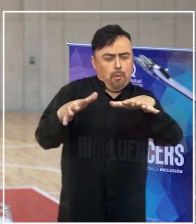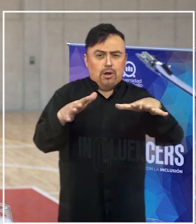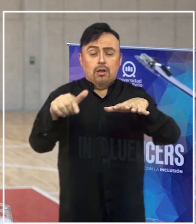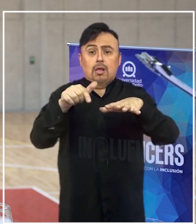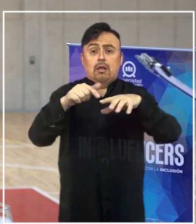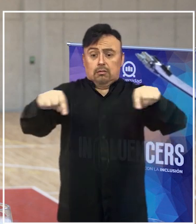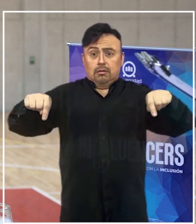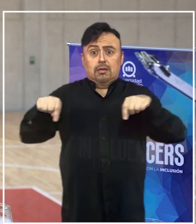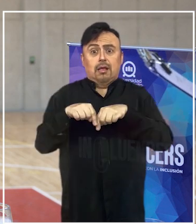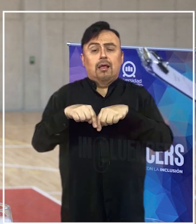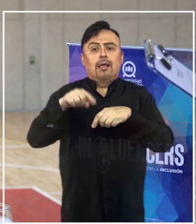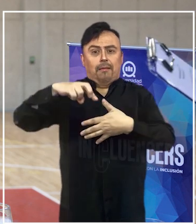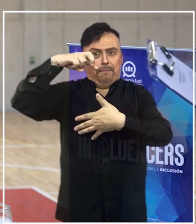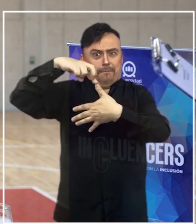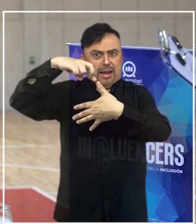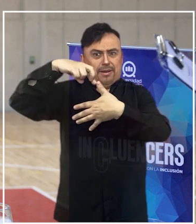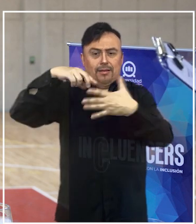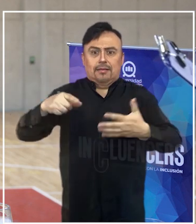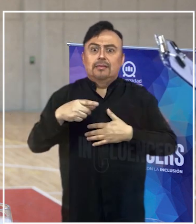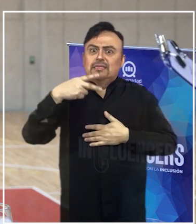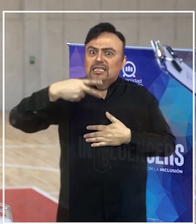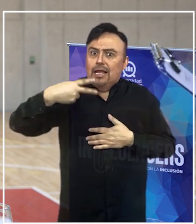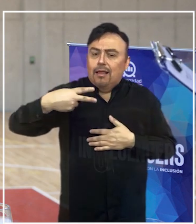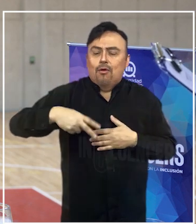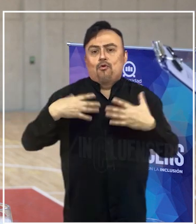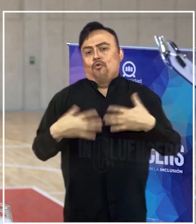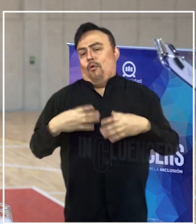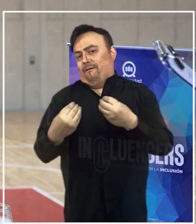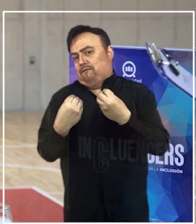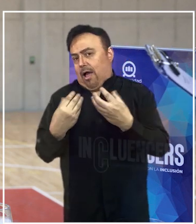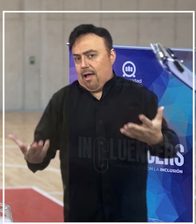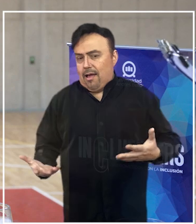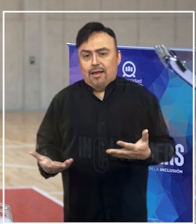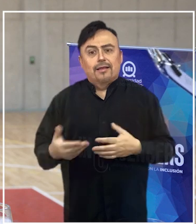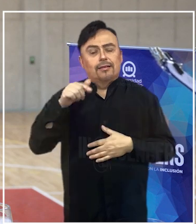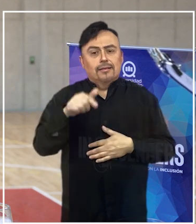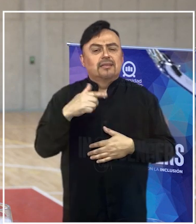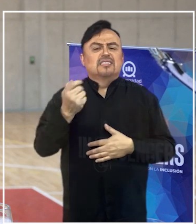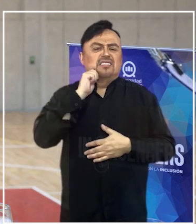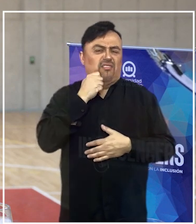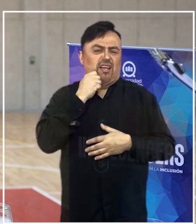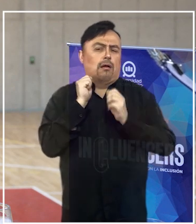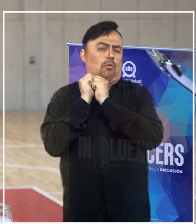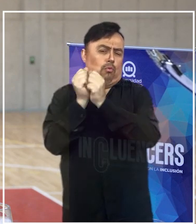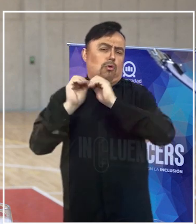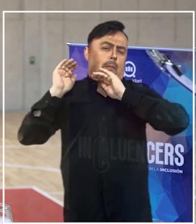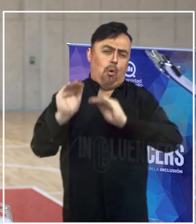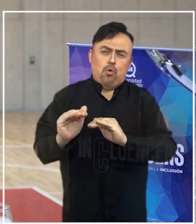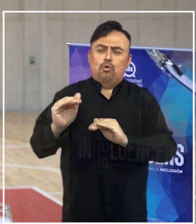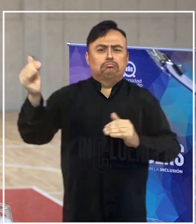recintos de los parapanamericanos. Creo que esa es una noticia increíble por lo que implica el acompañamiento, la presencia,